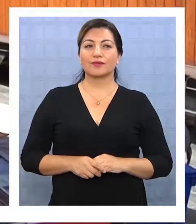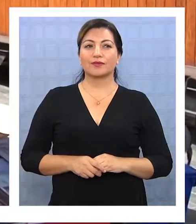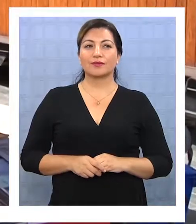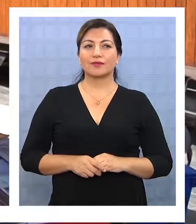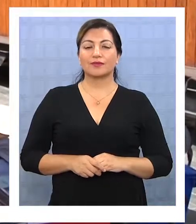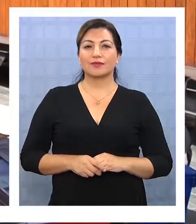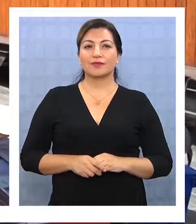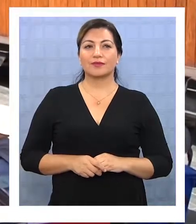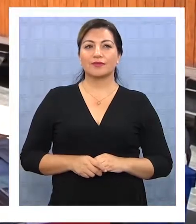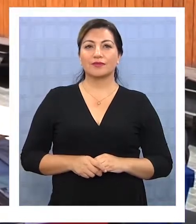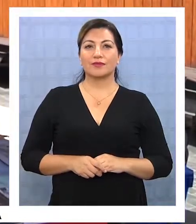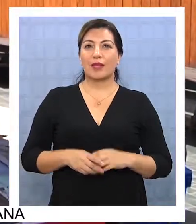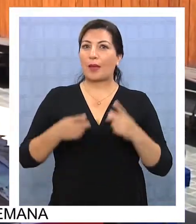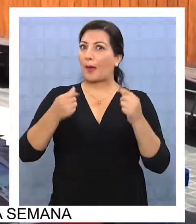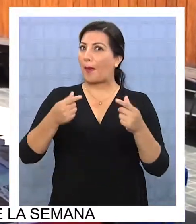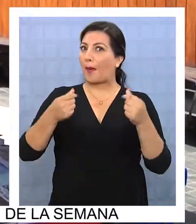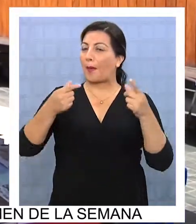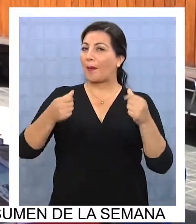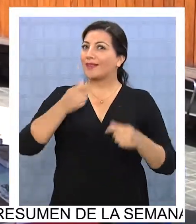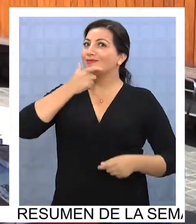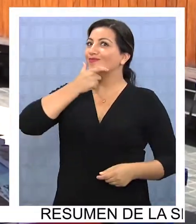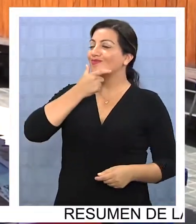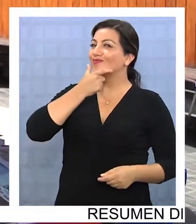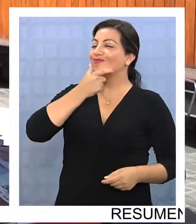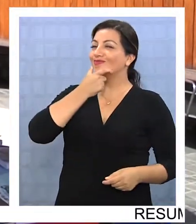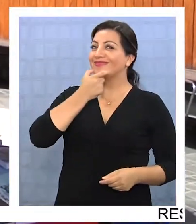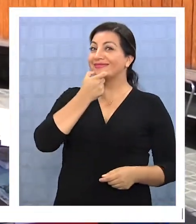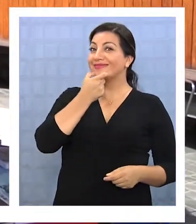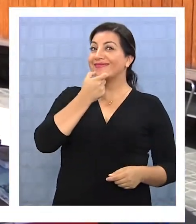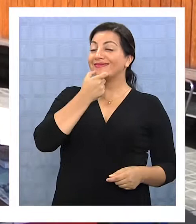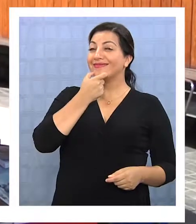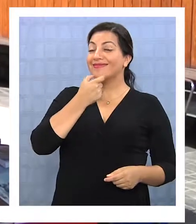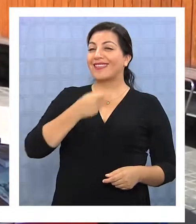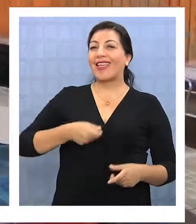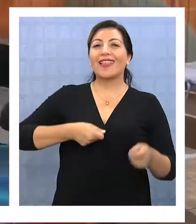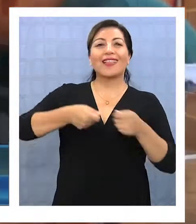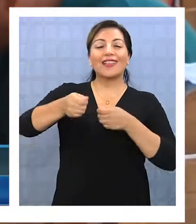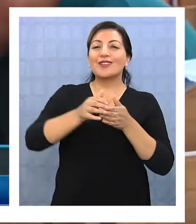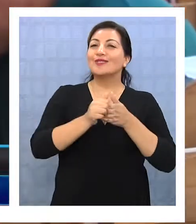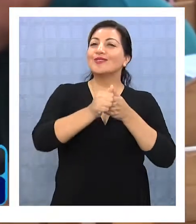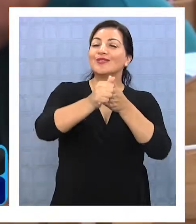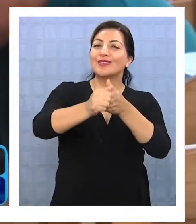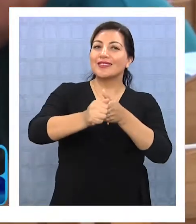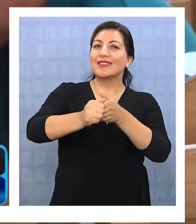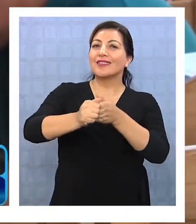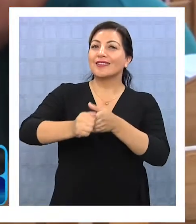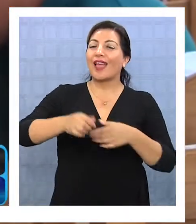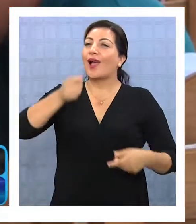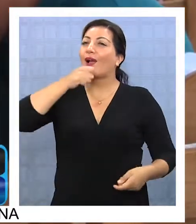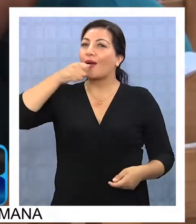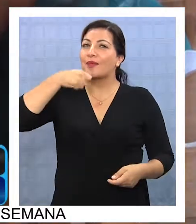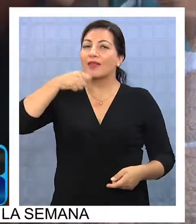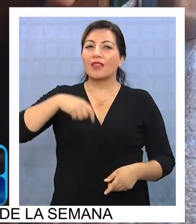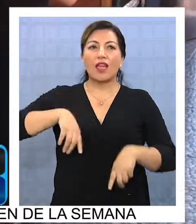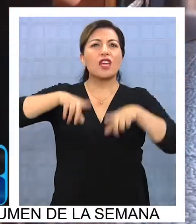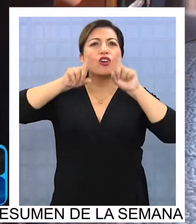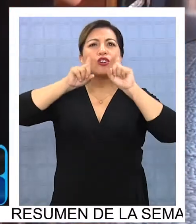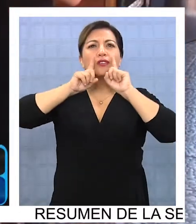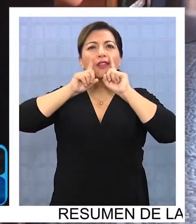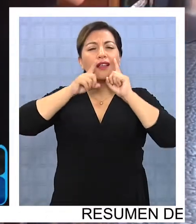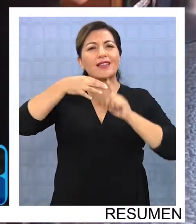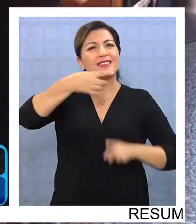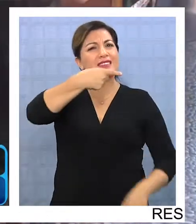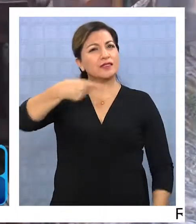Nada más que cuentas alegres y sonrisas dejan al sector turístico y gastronómico el paso de enero. Una ocupación hotelera que bordió el